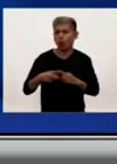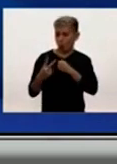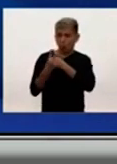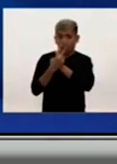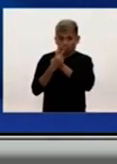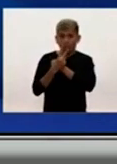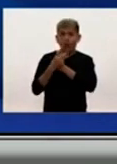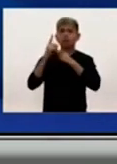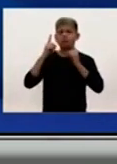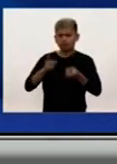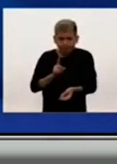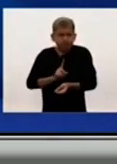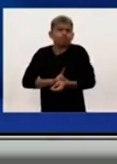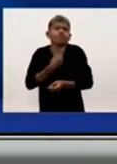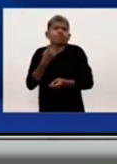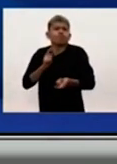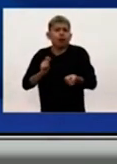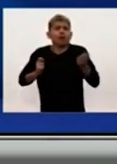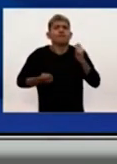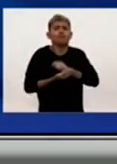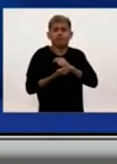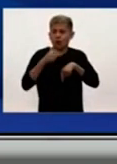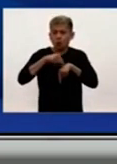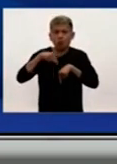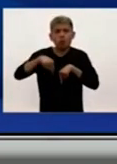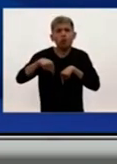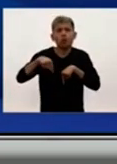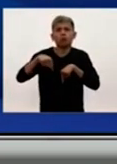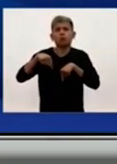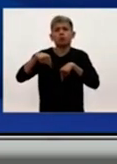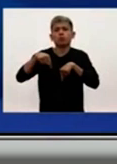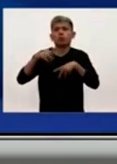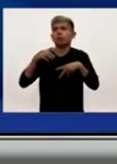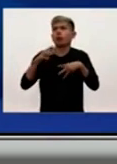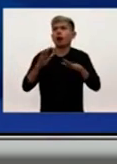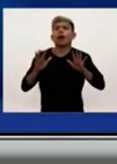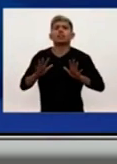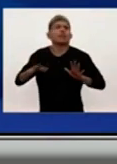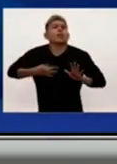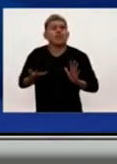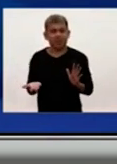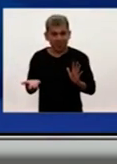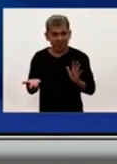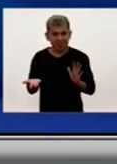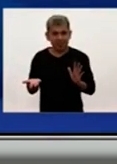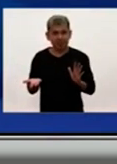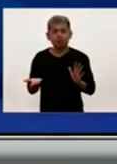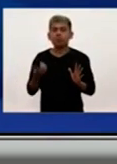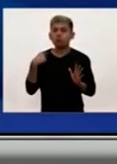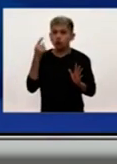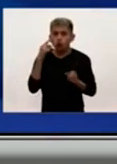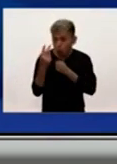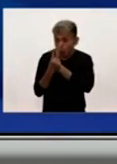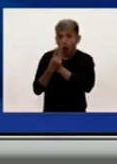y adaptarnos a esta simple y práctica forma de vivir. Si nos